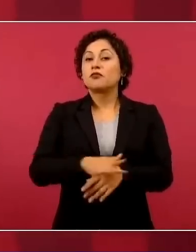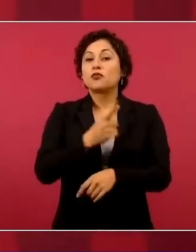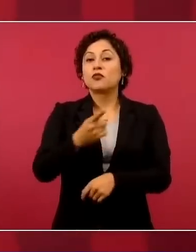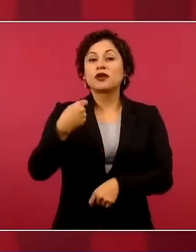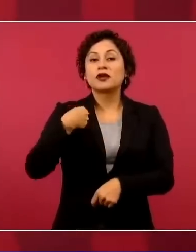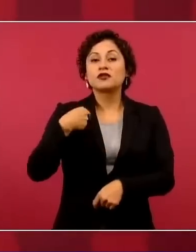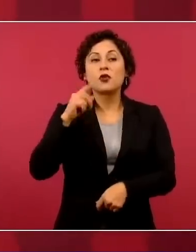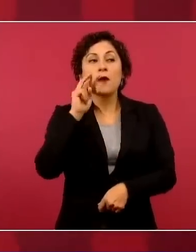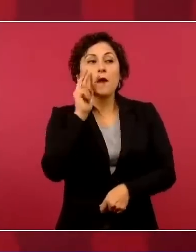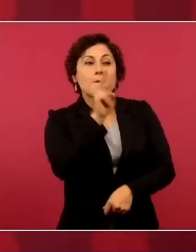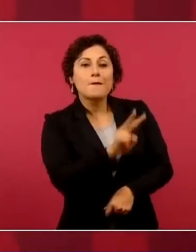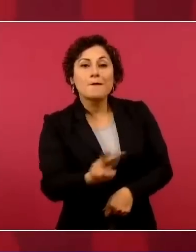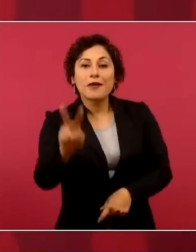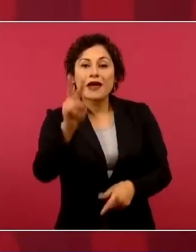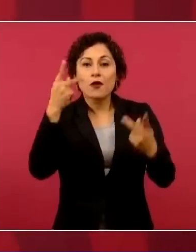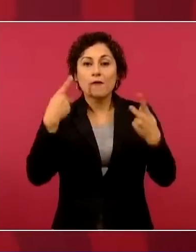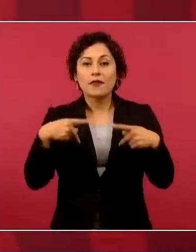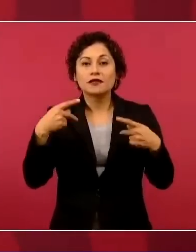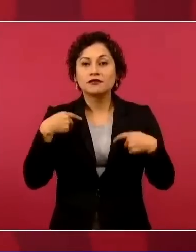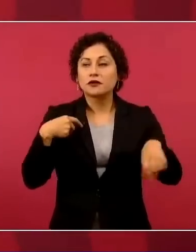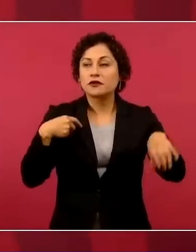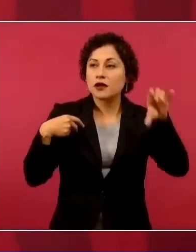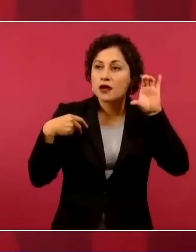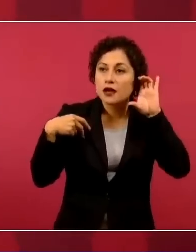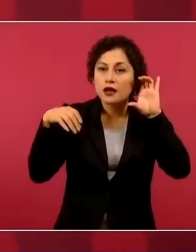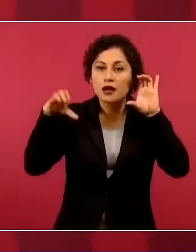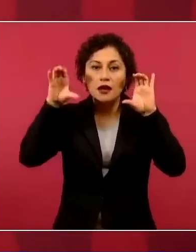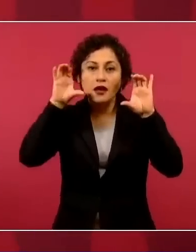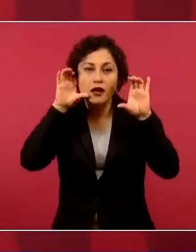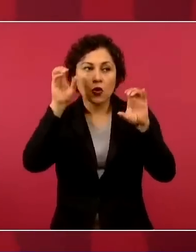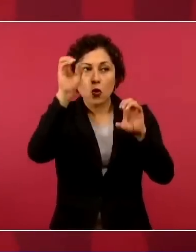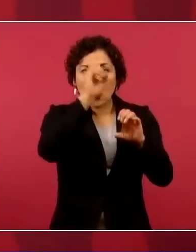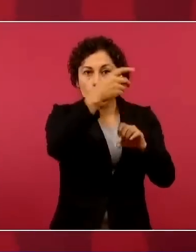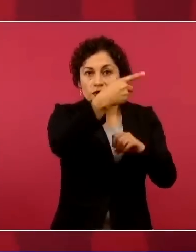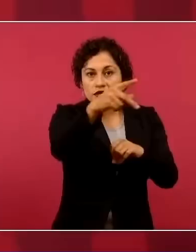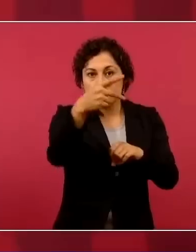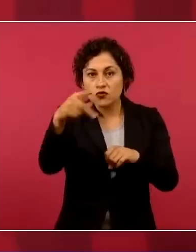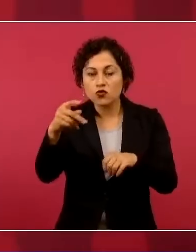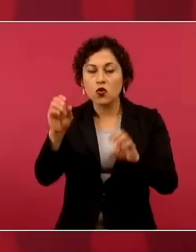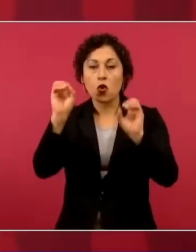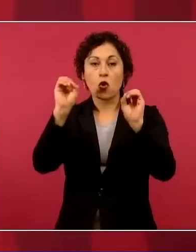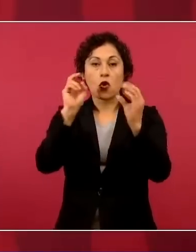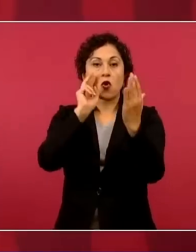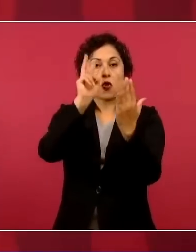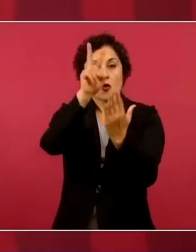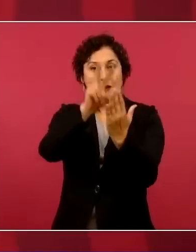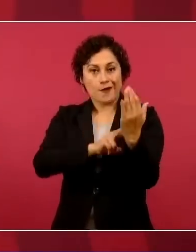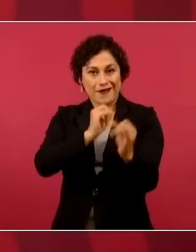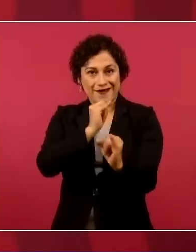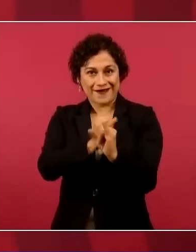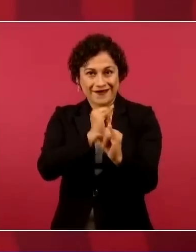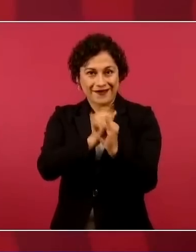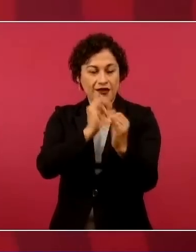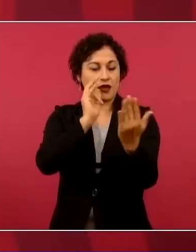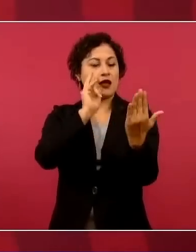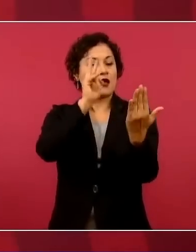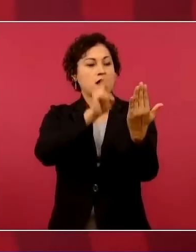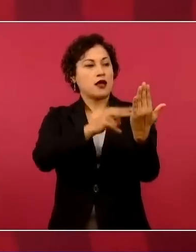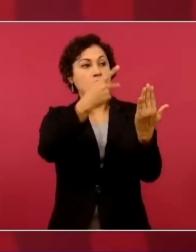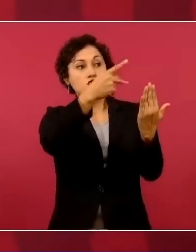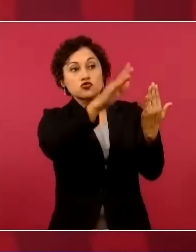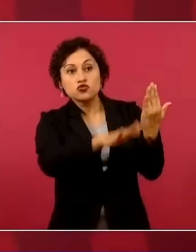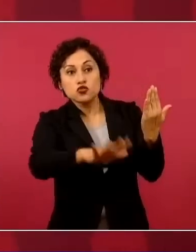o que leo algo en redes sociales, me siento